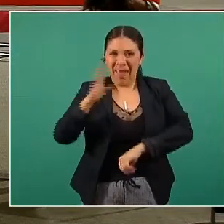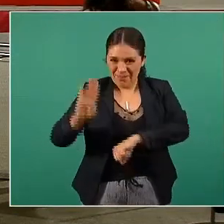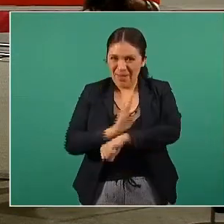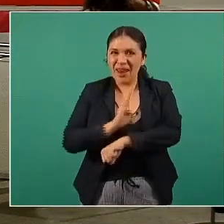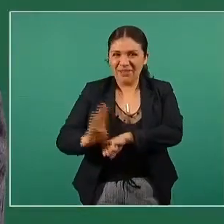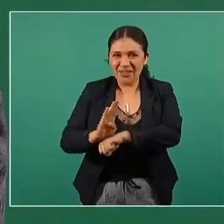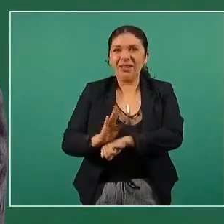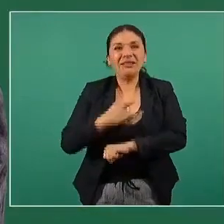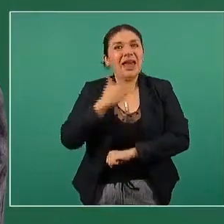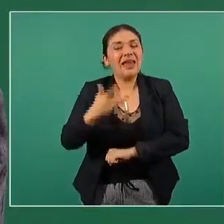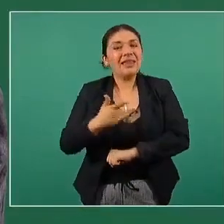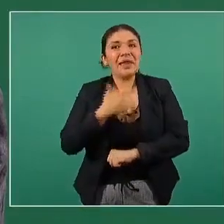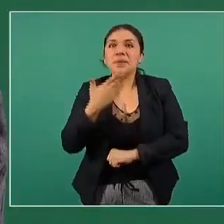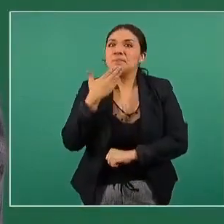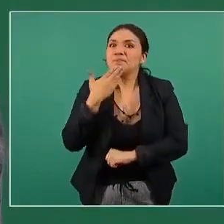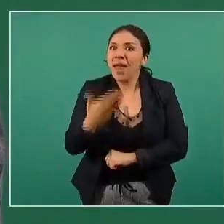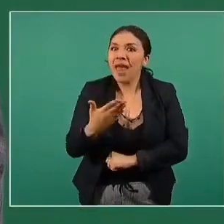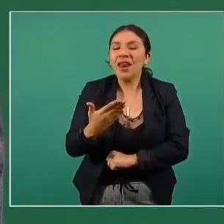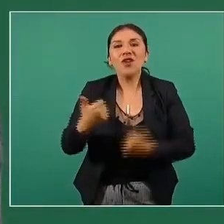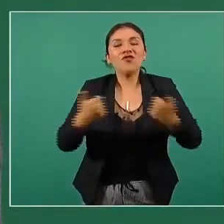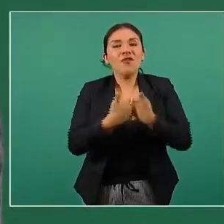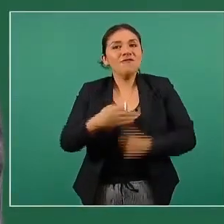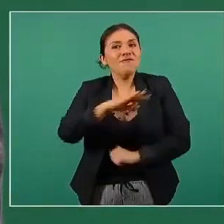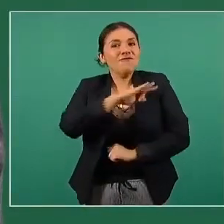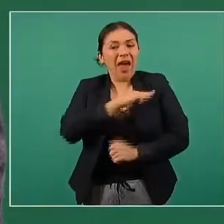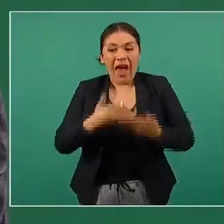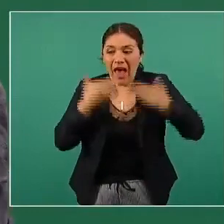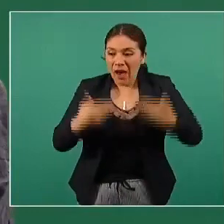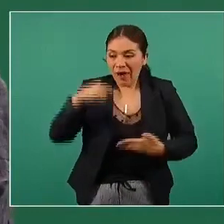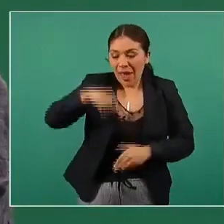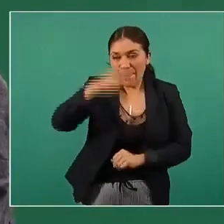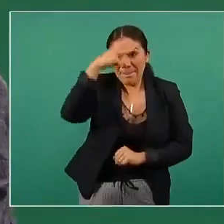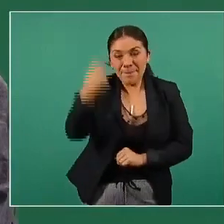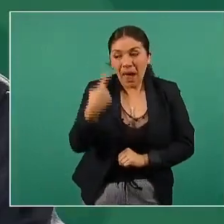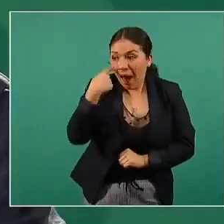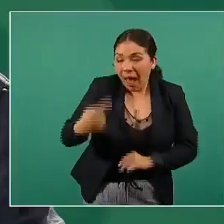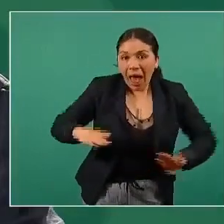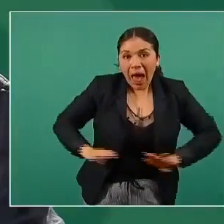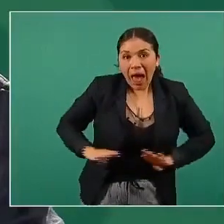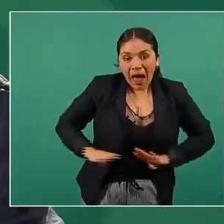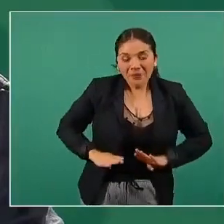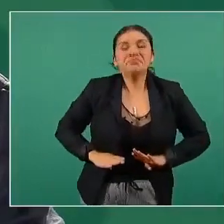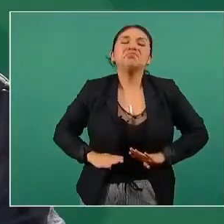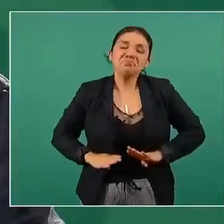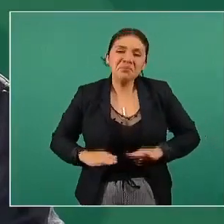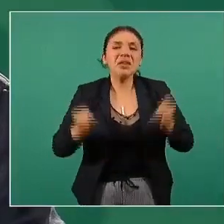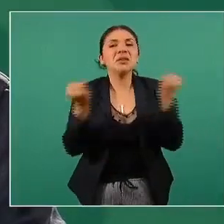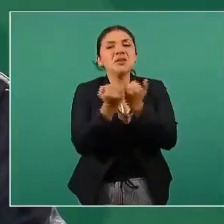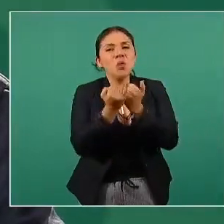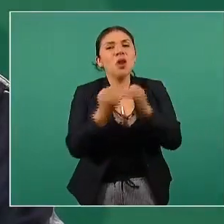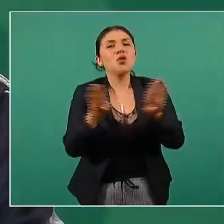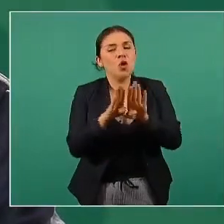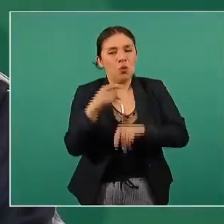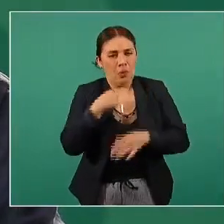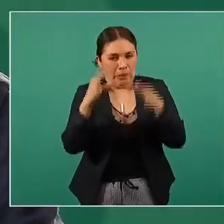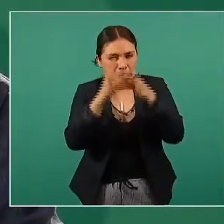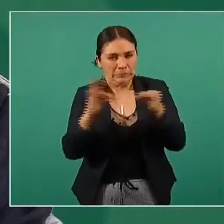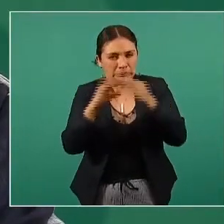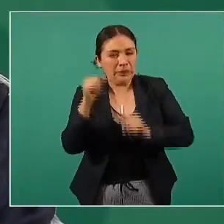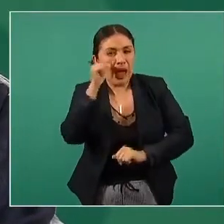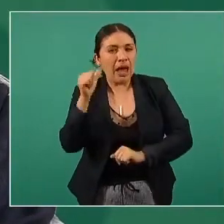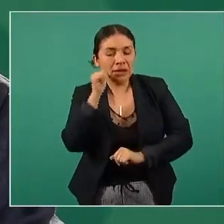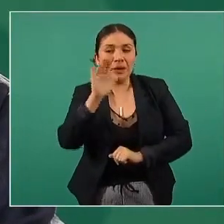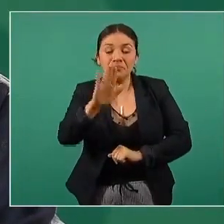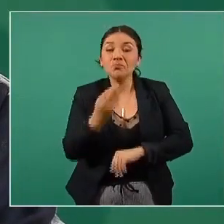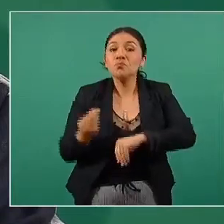estimulante, esperanzadora que tenemos en México, además, como decíamos ayer con cierto detalle, se le